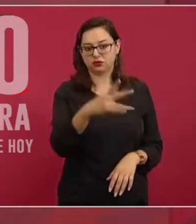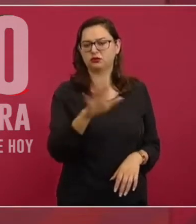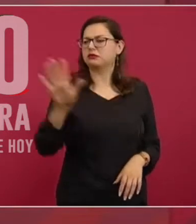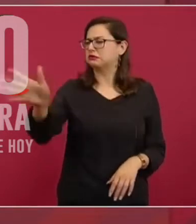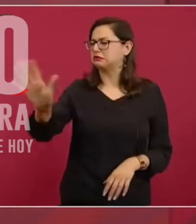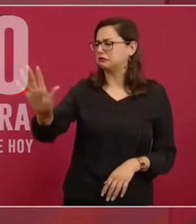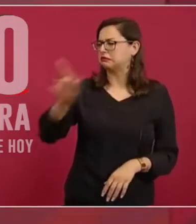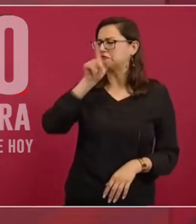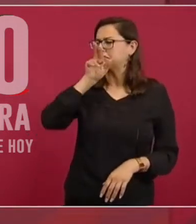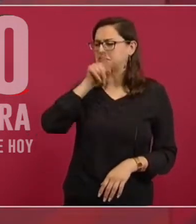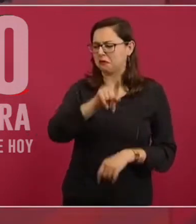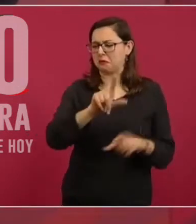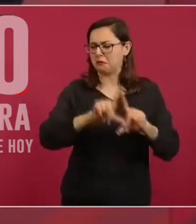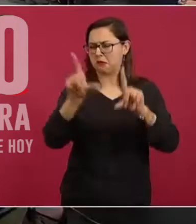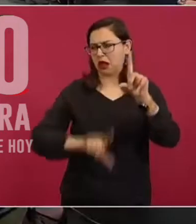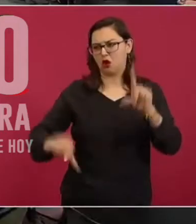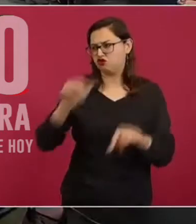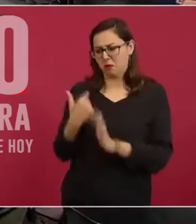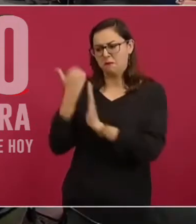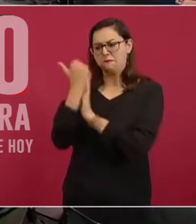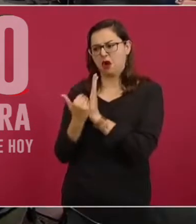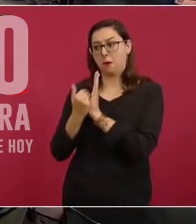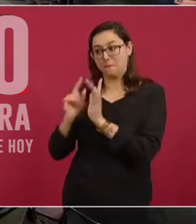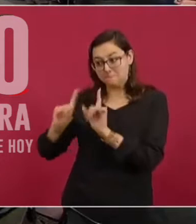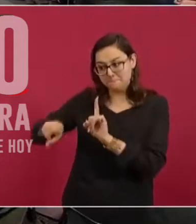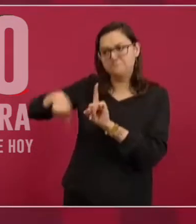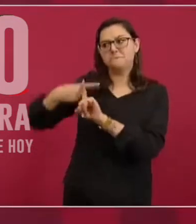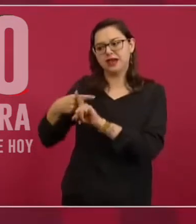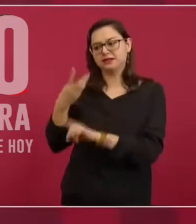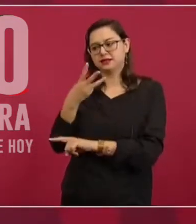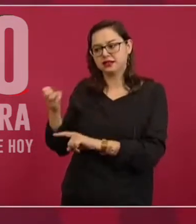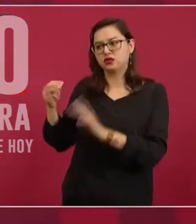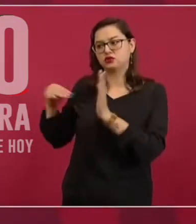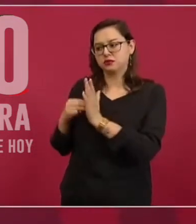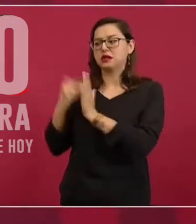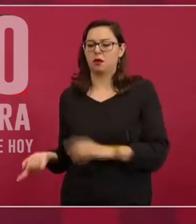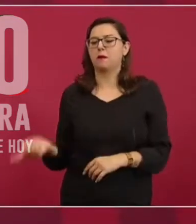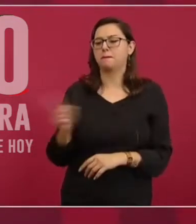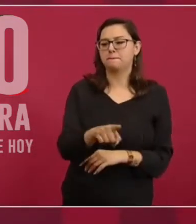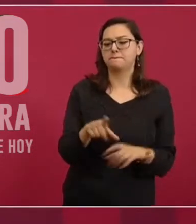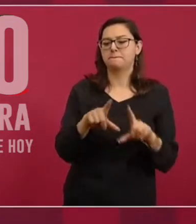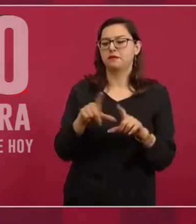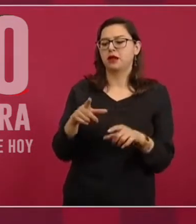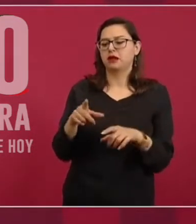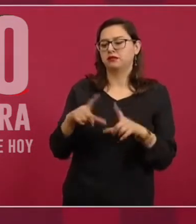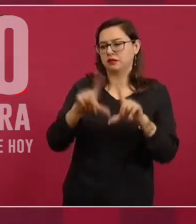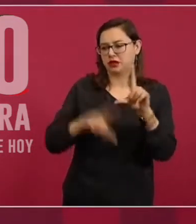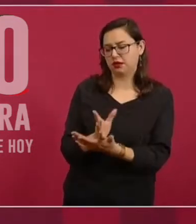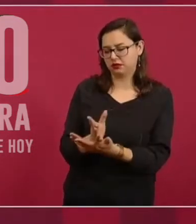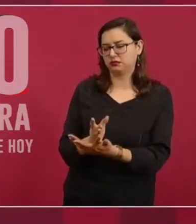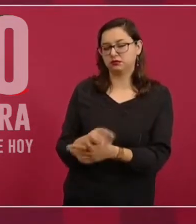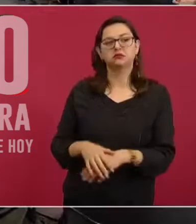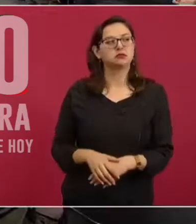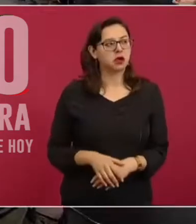correspondía. Y nosotros solo bajamos 100 mil barriles, no 300 mil.